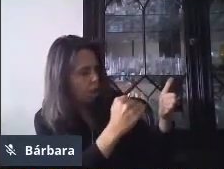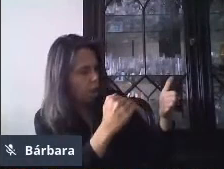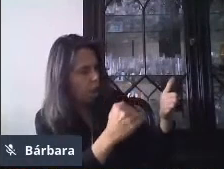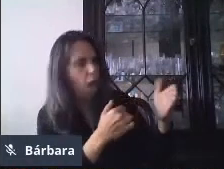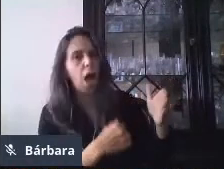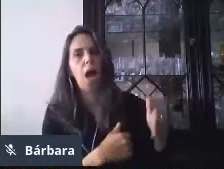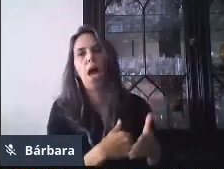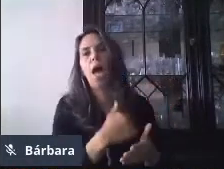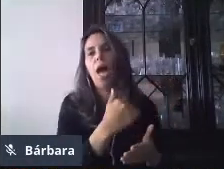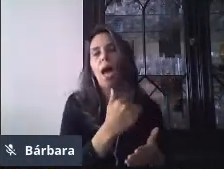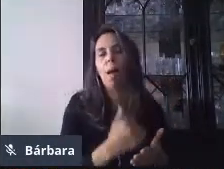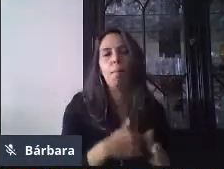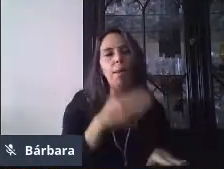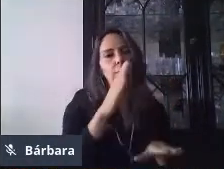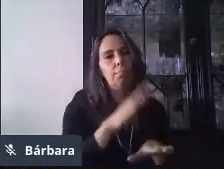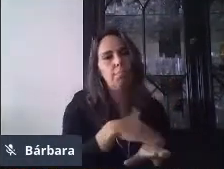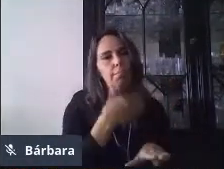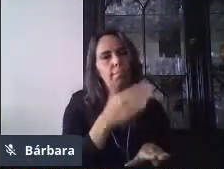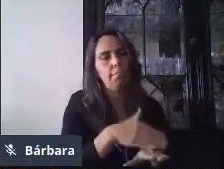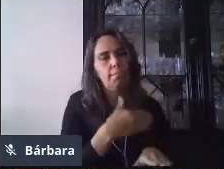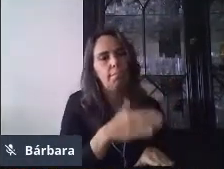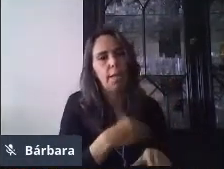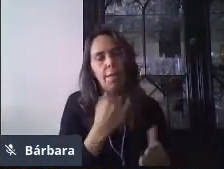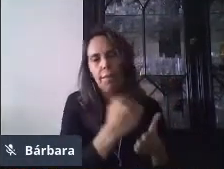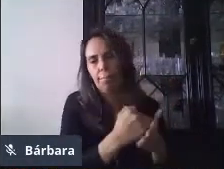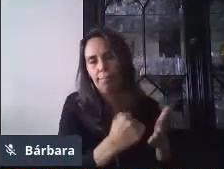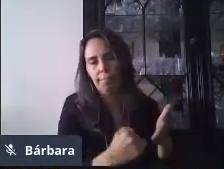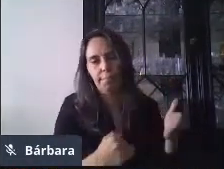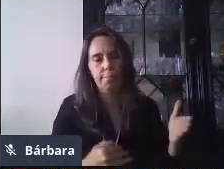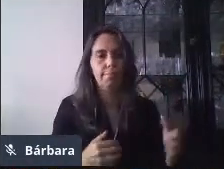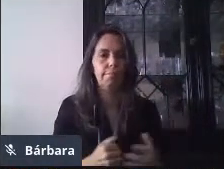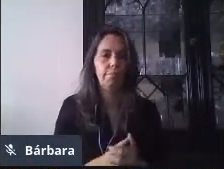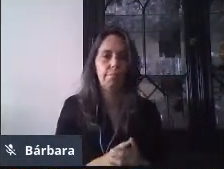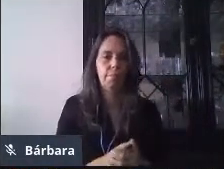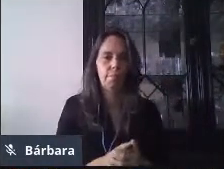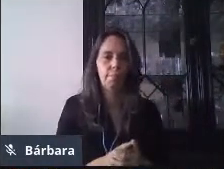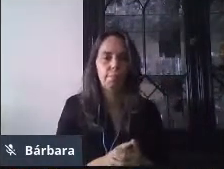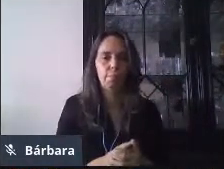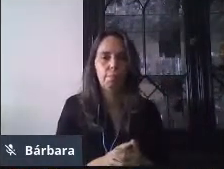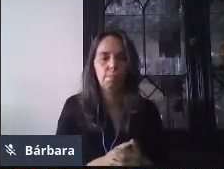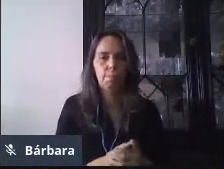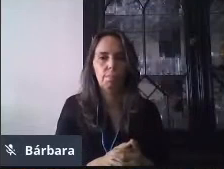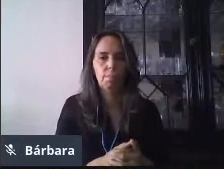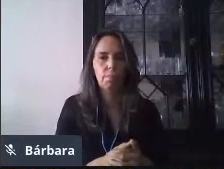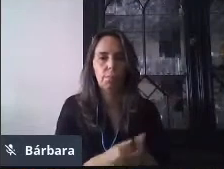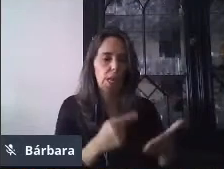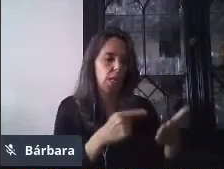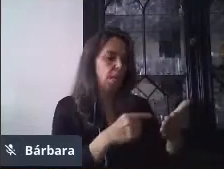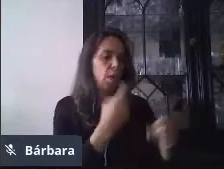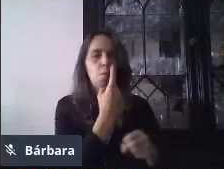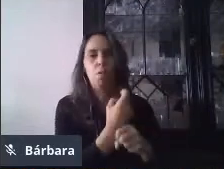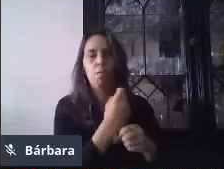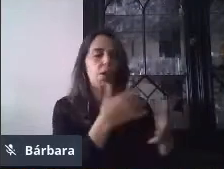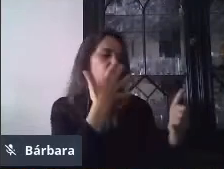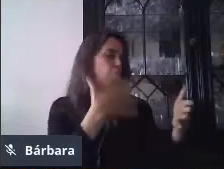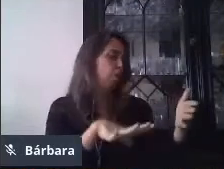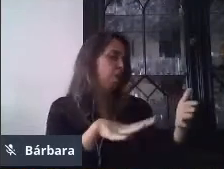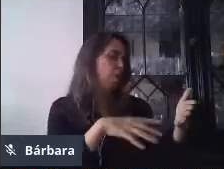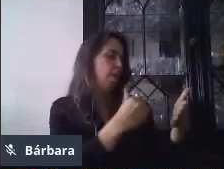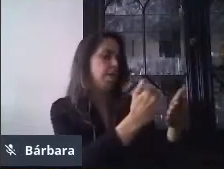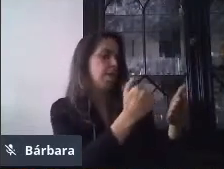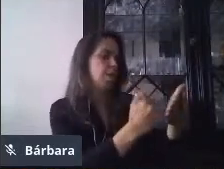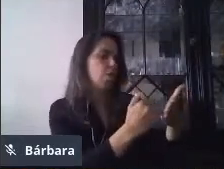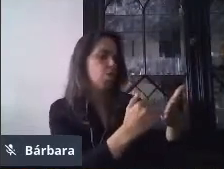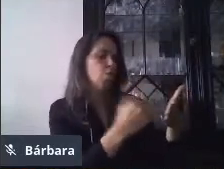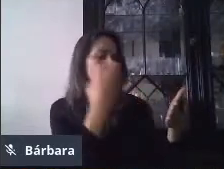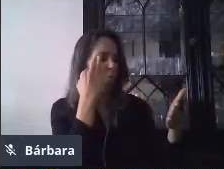calificación, o, pues, en algunos casos ya son más extremos, pues, no lo tomamos en cuenta. Entonces, esta es la ventaja porque nos permite ver, y ahorita más adelante